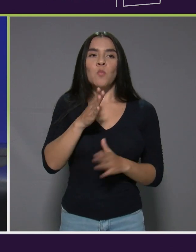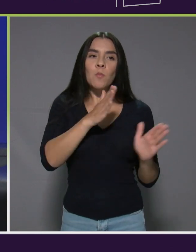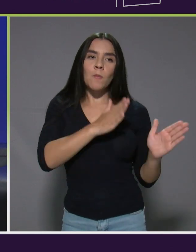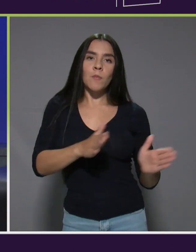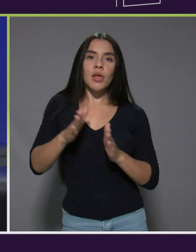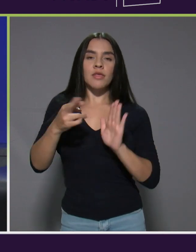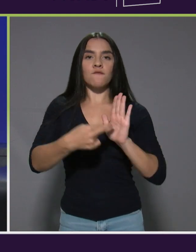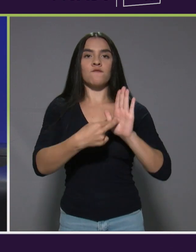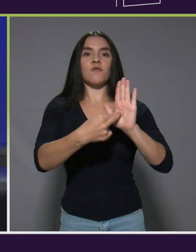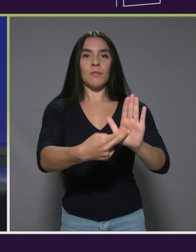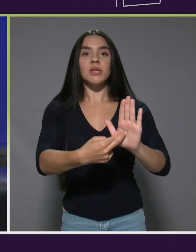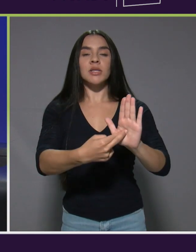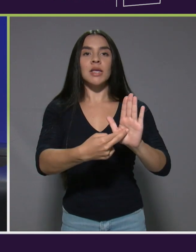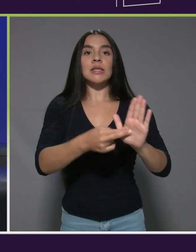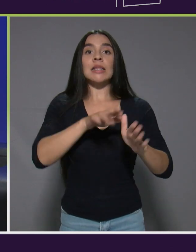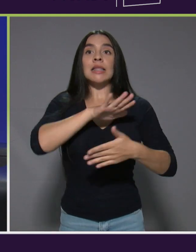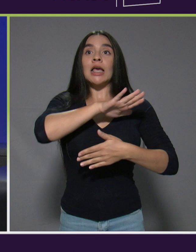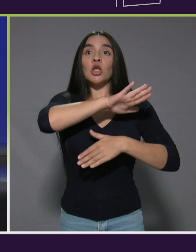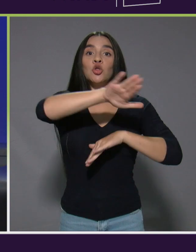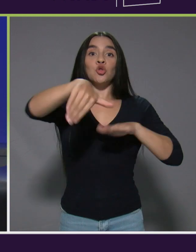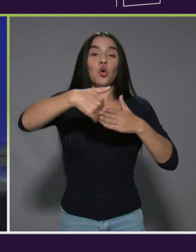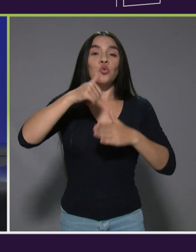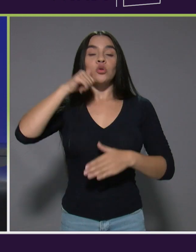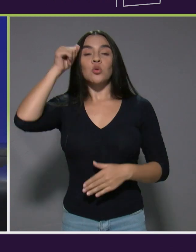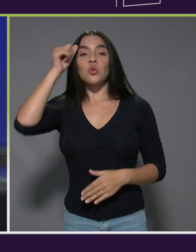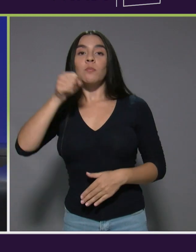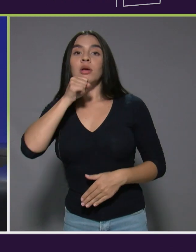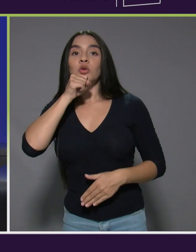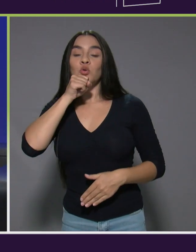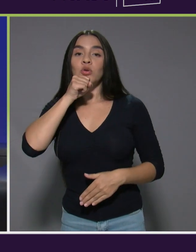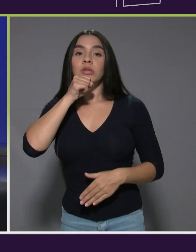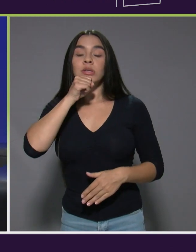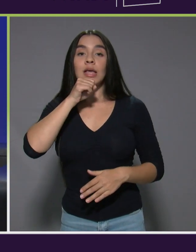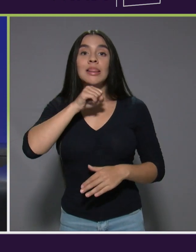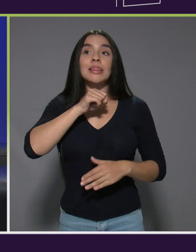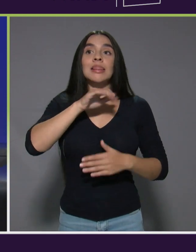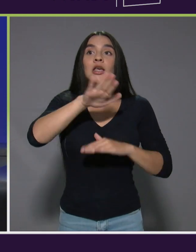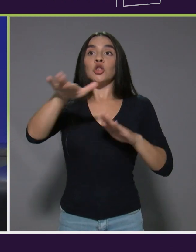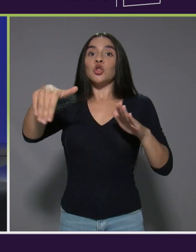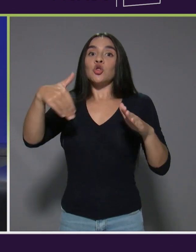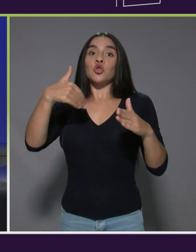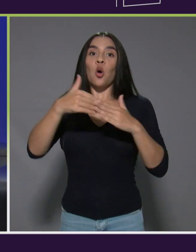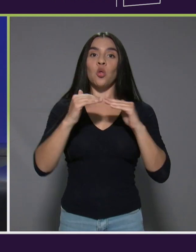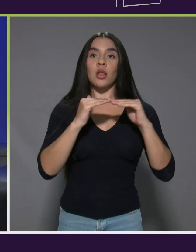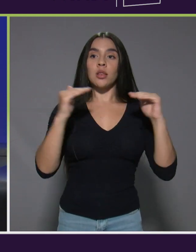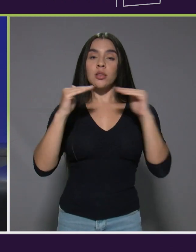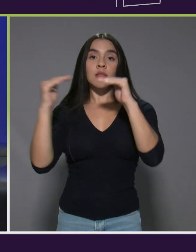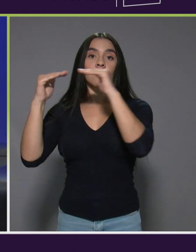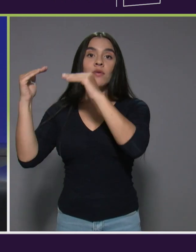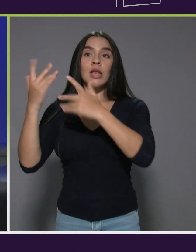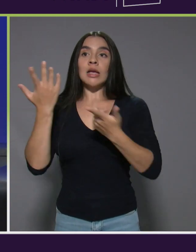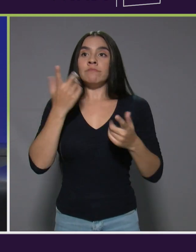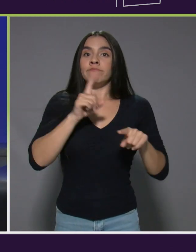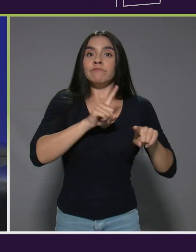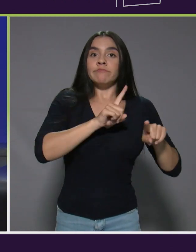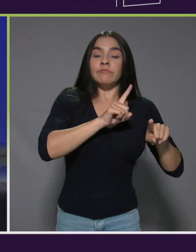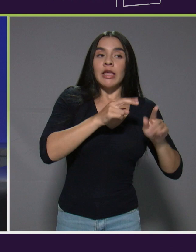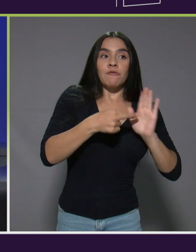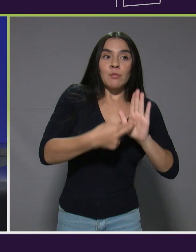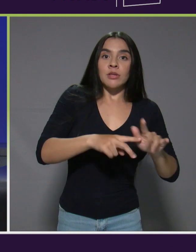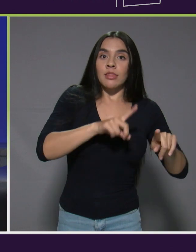representación de todos los adultos mayores, de todos los estratos y los diferentes